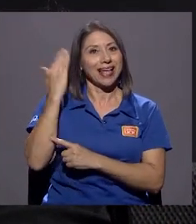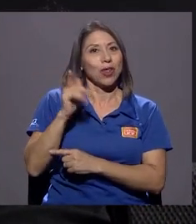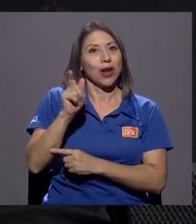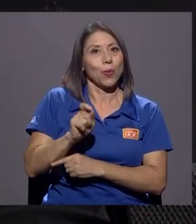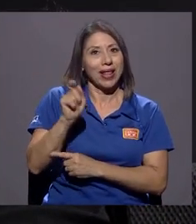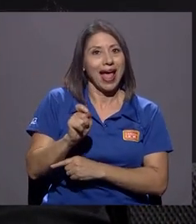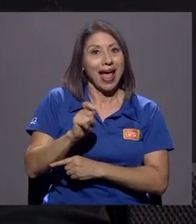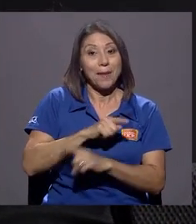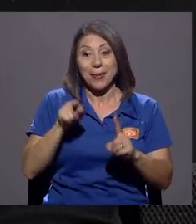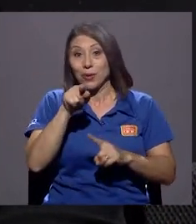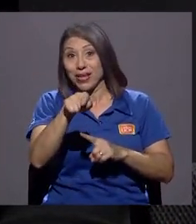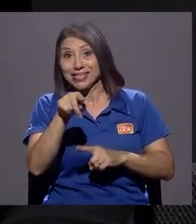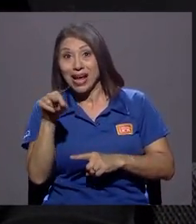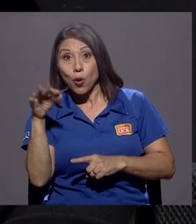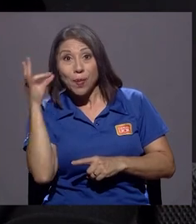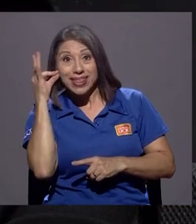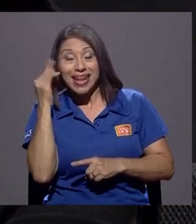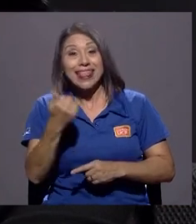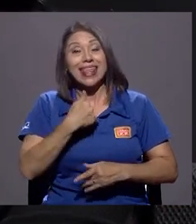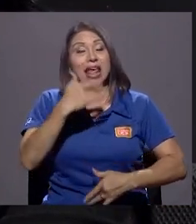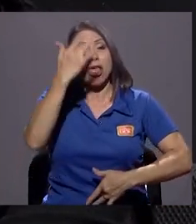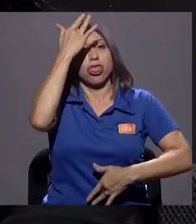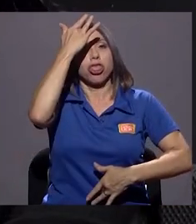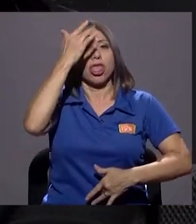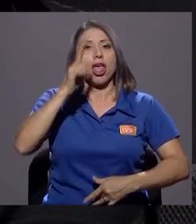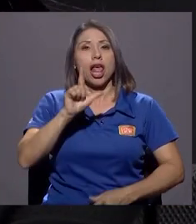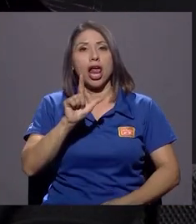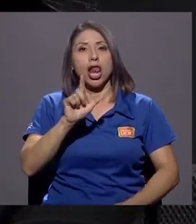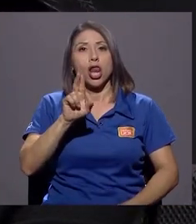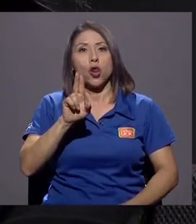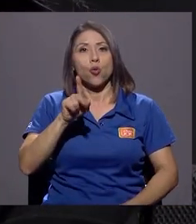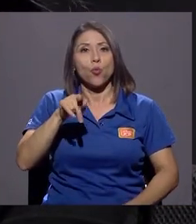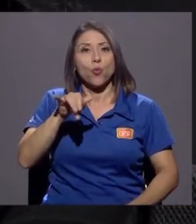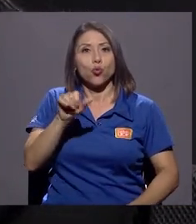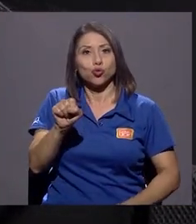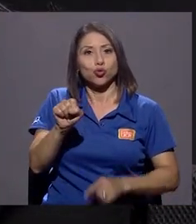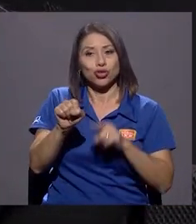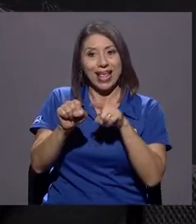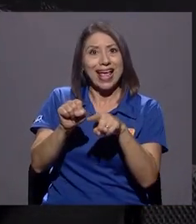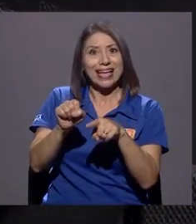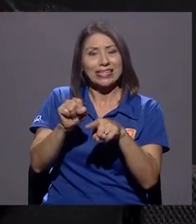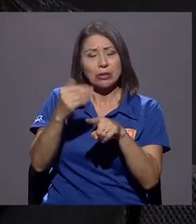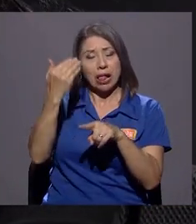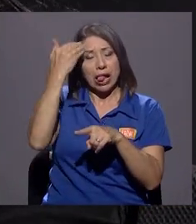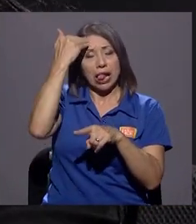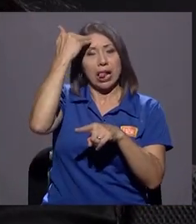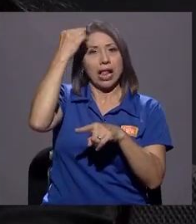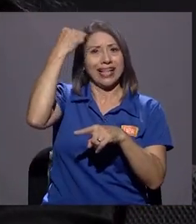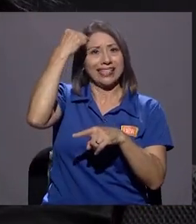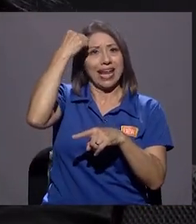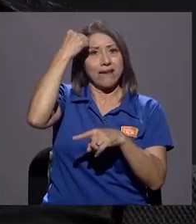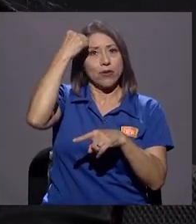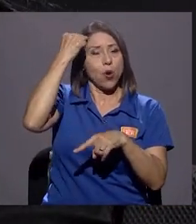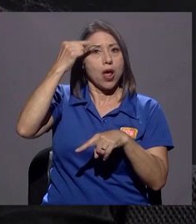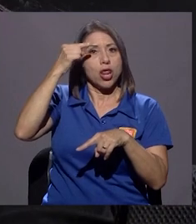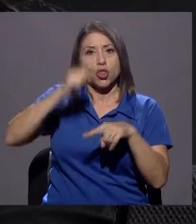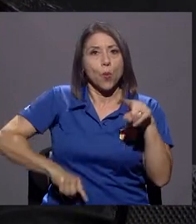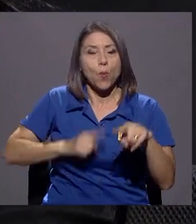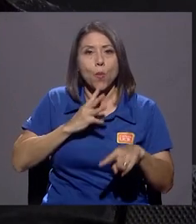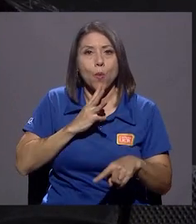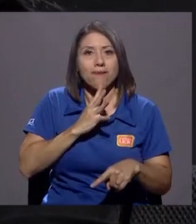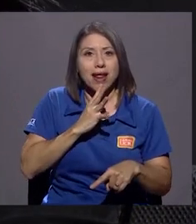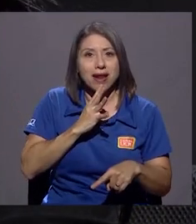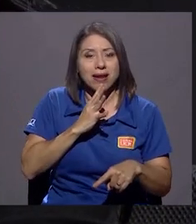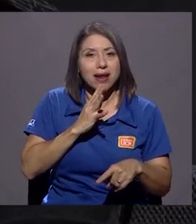lupus y el lupus le había atacado una parte del cerebro que le impide hablar. Entonces, cuando yo la